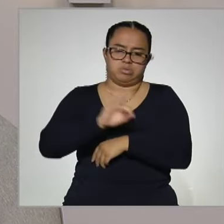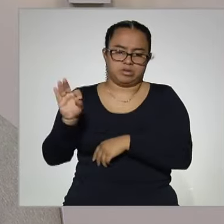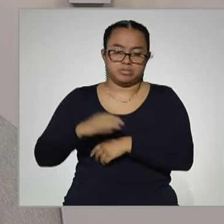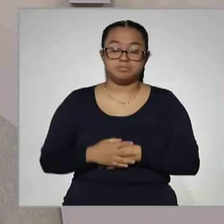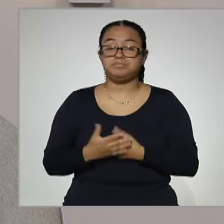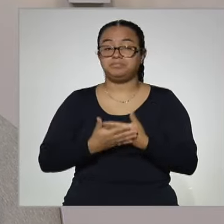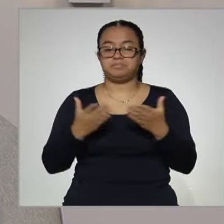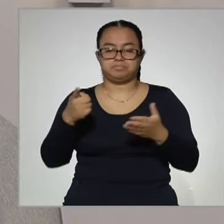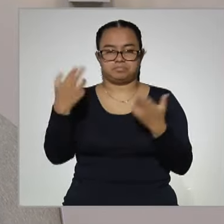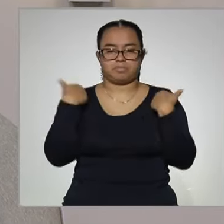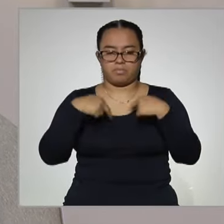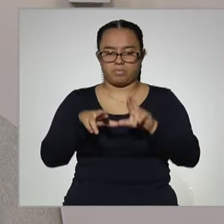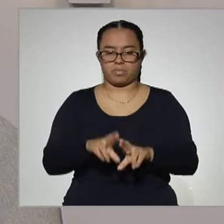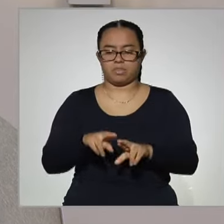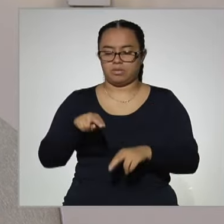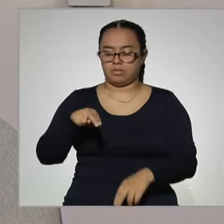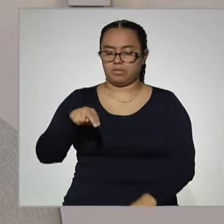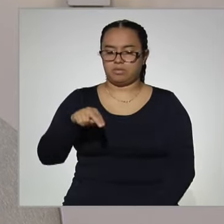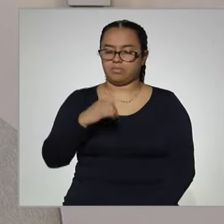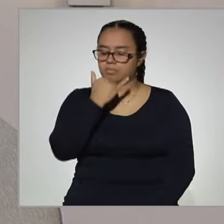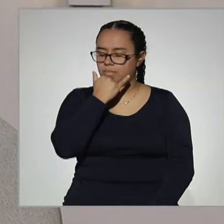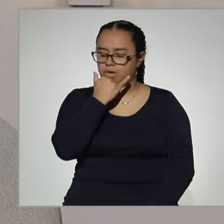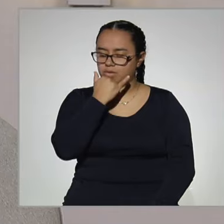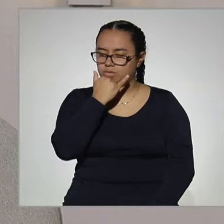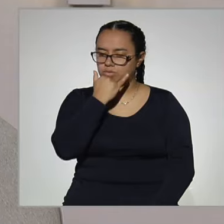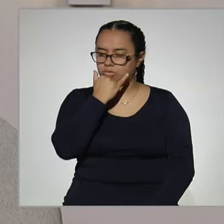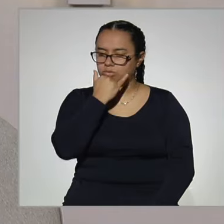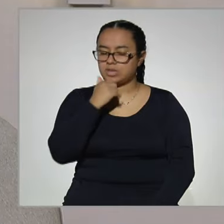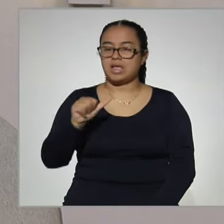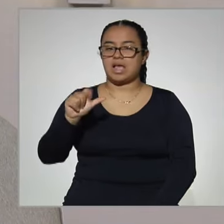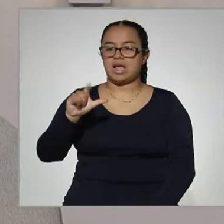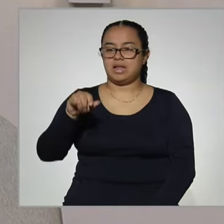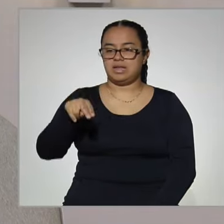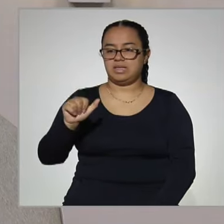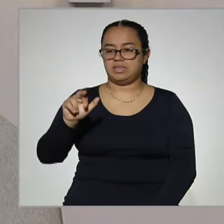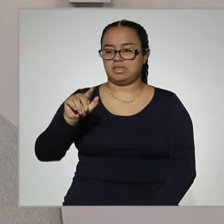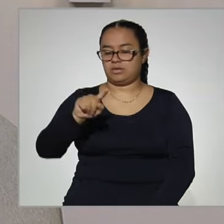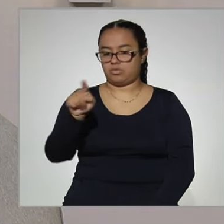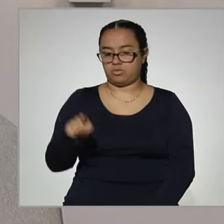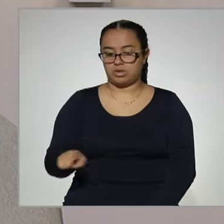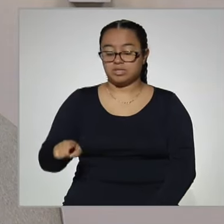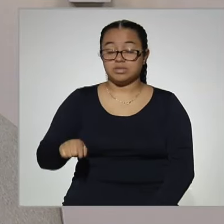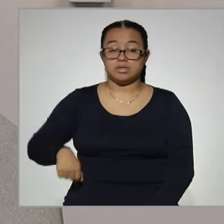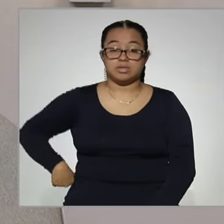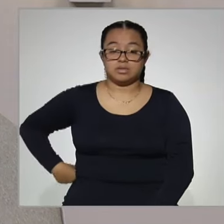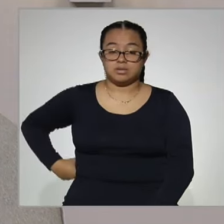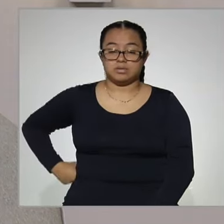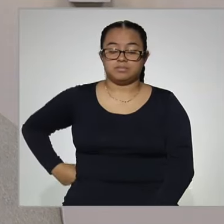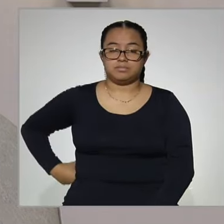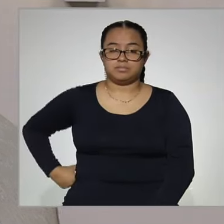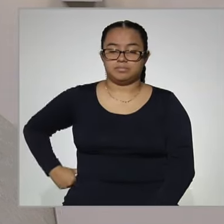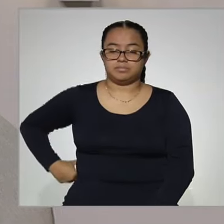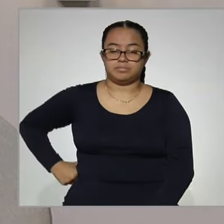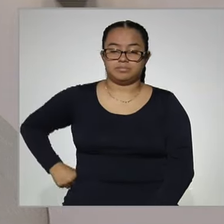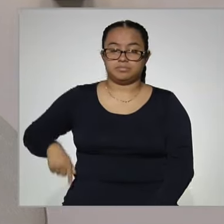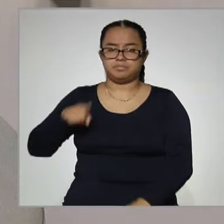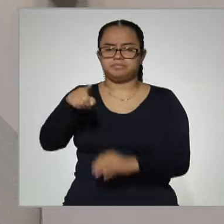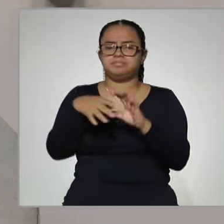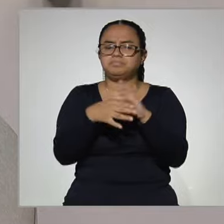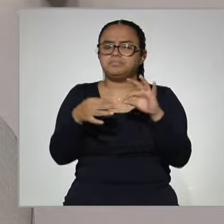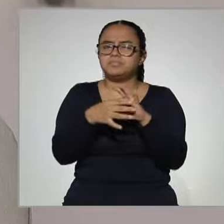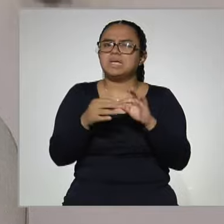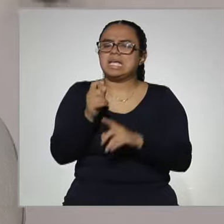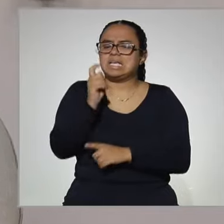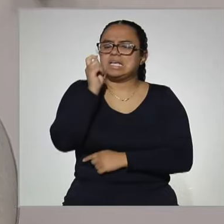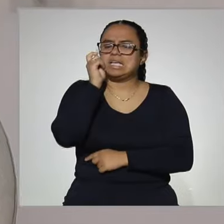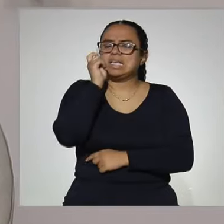maestra, no, perdóname, a Alina Ruiz, que nos va a compartir también parte de lo